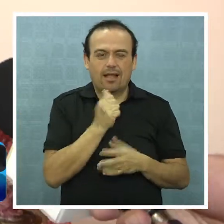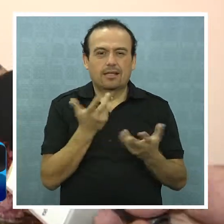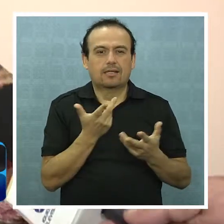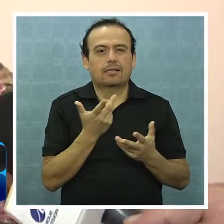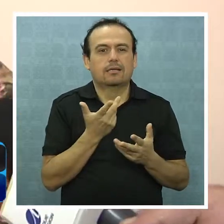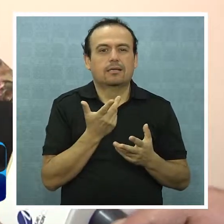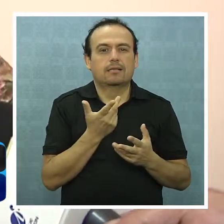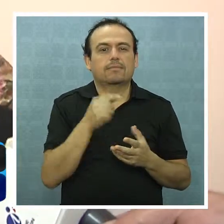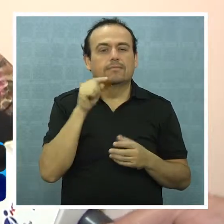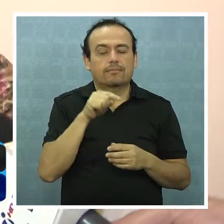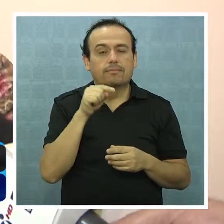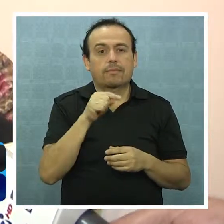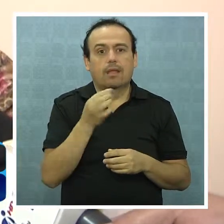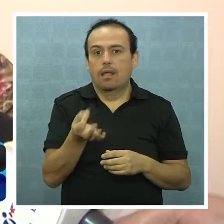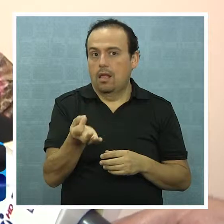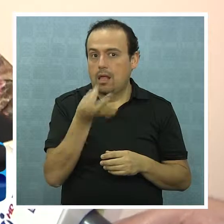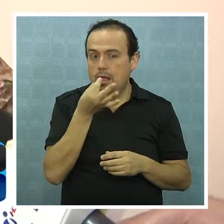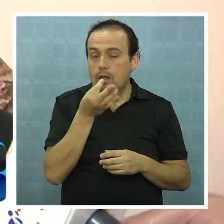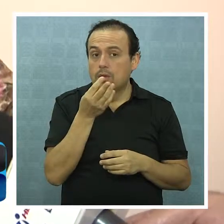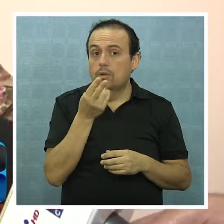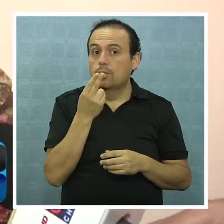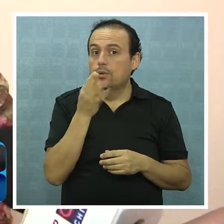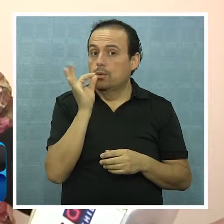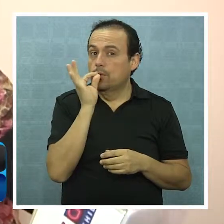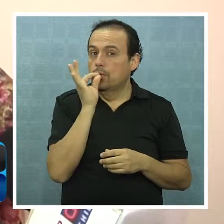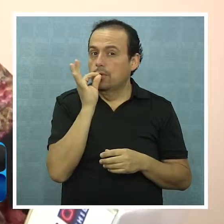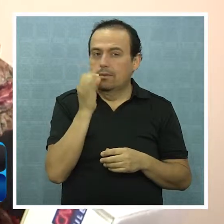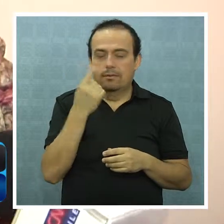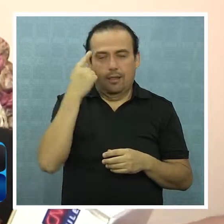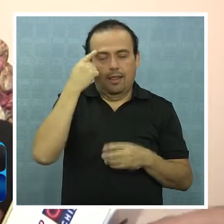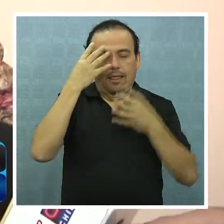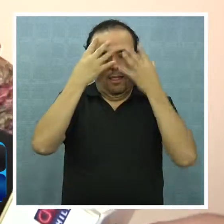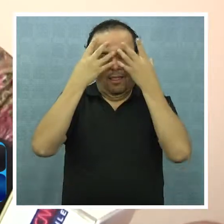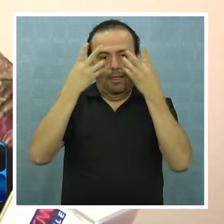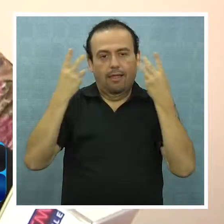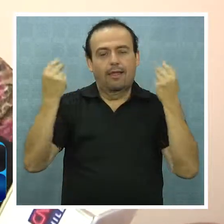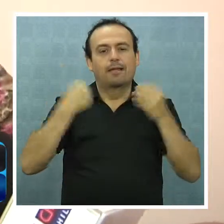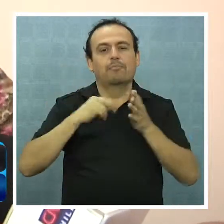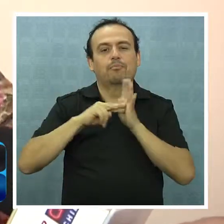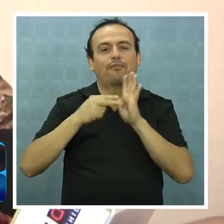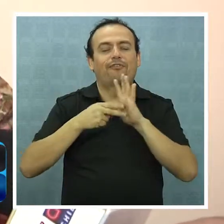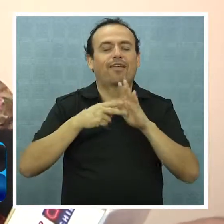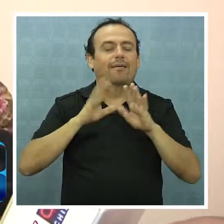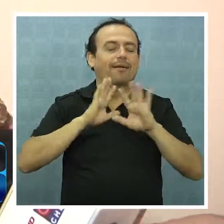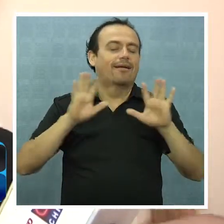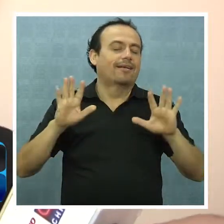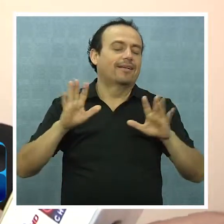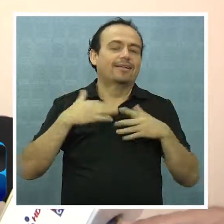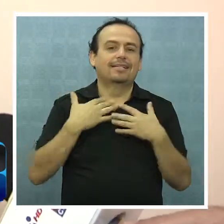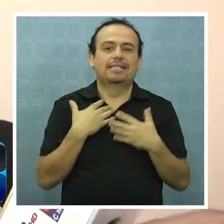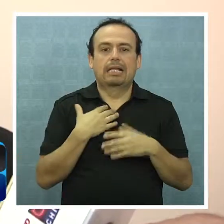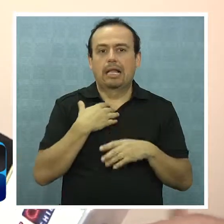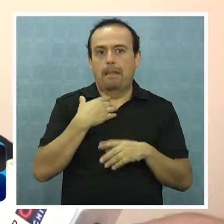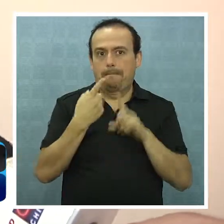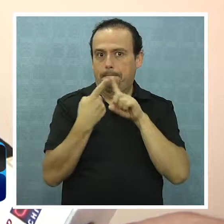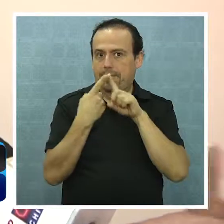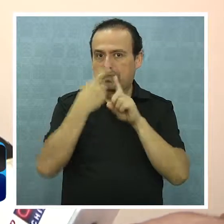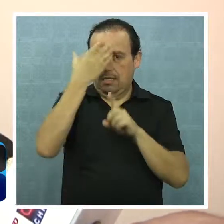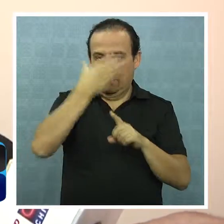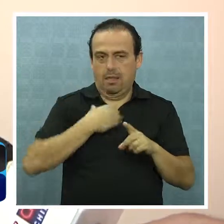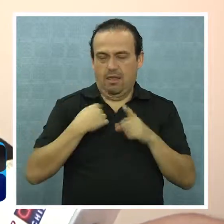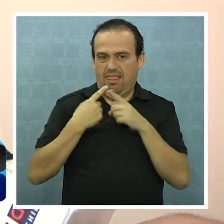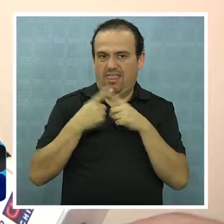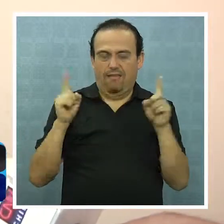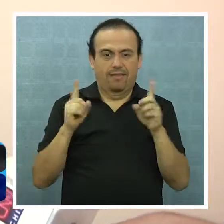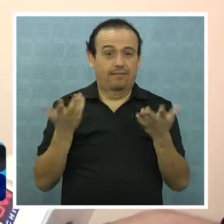tipo de droga intervenga para, no sé, evadir problemas o asumir una personalidad distinta en el